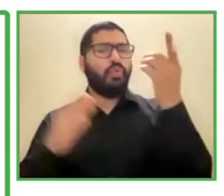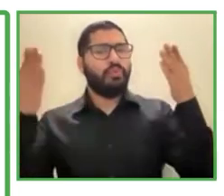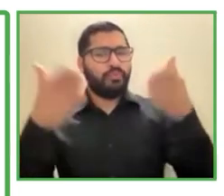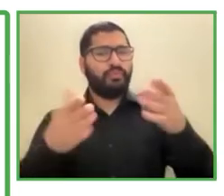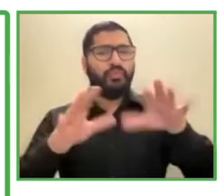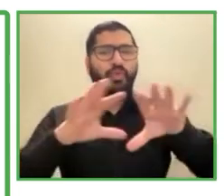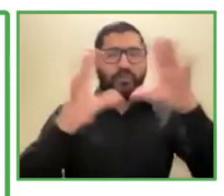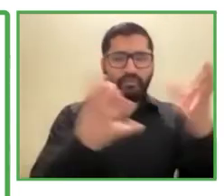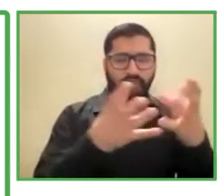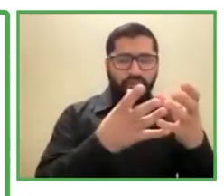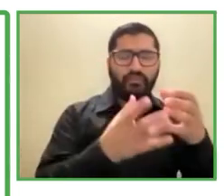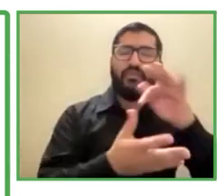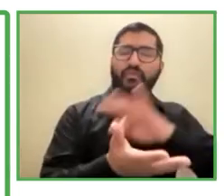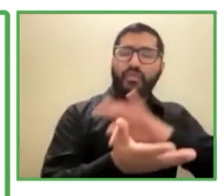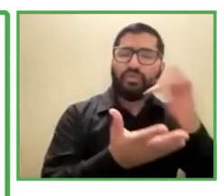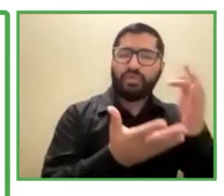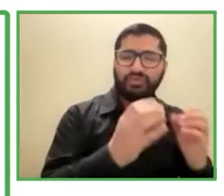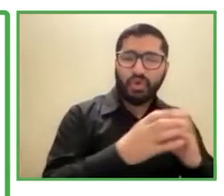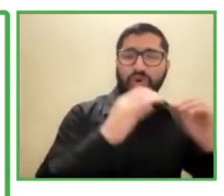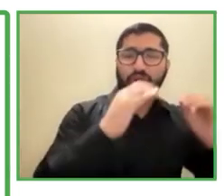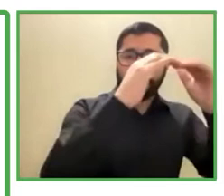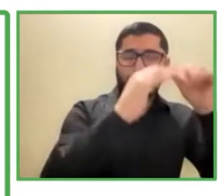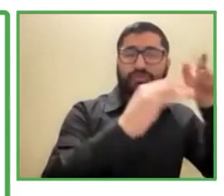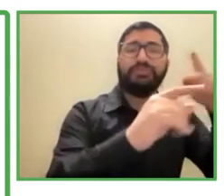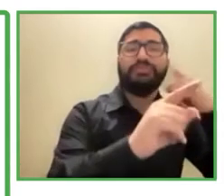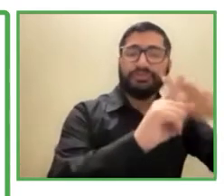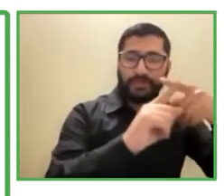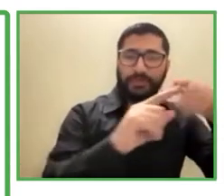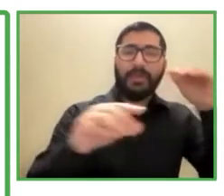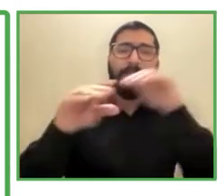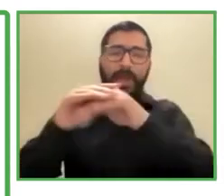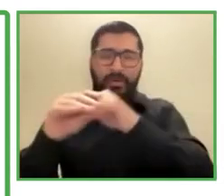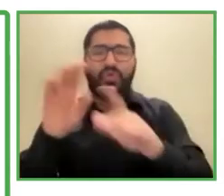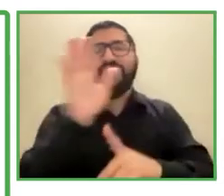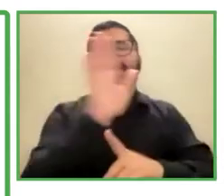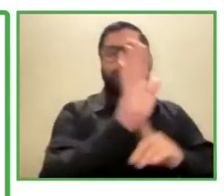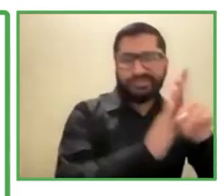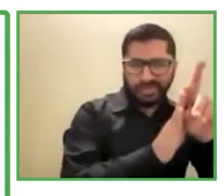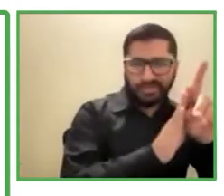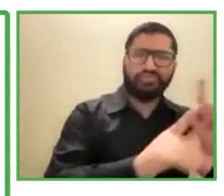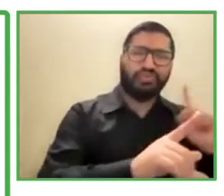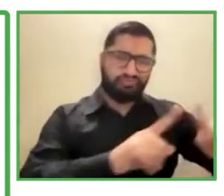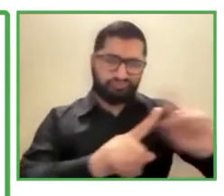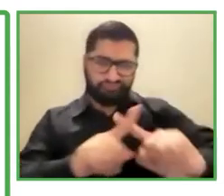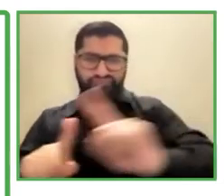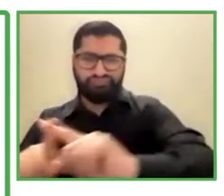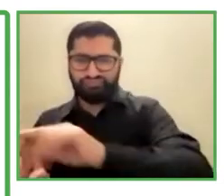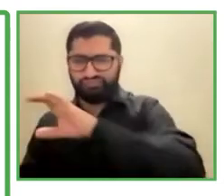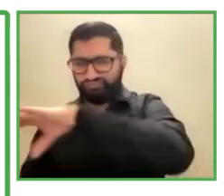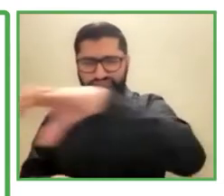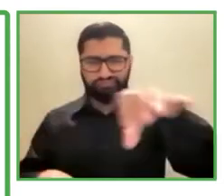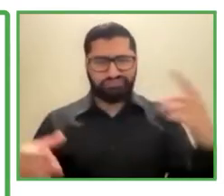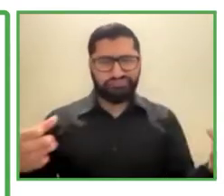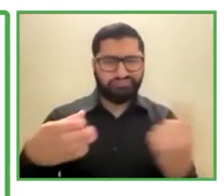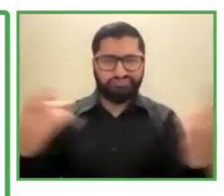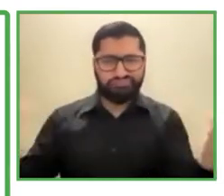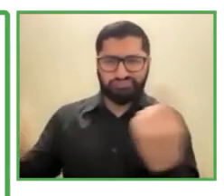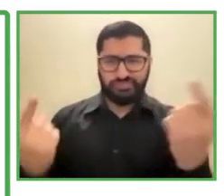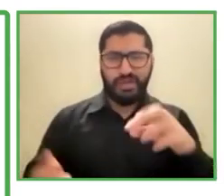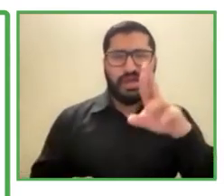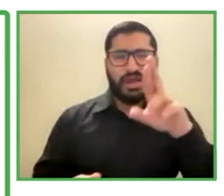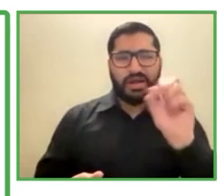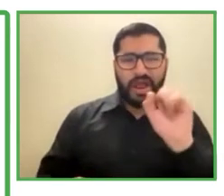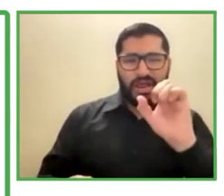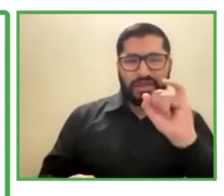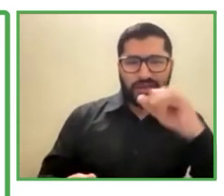Somos parte de REIN, la red de empresas inclusivas, ¿no es cierto?, de la Sociedad de Fomento Fabril de Chile, y